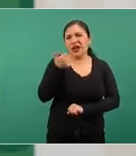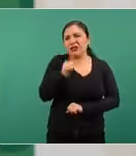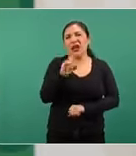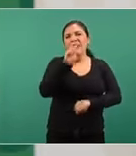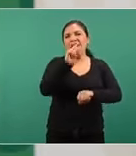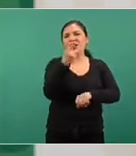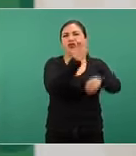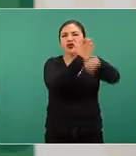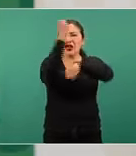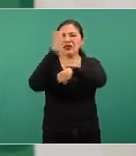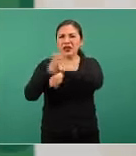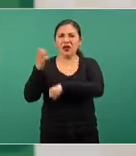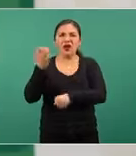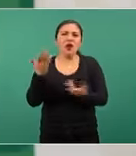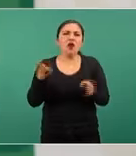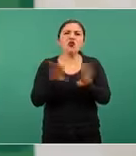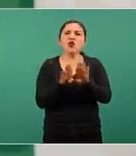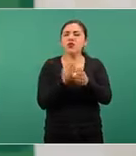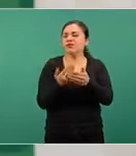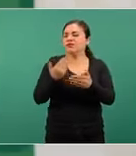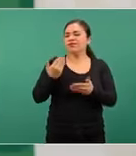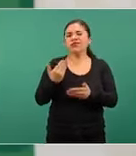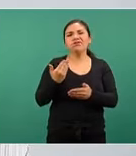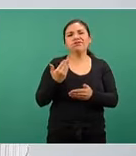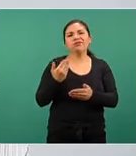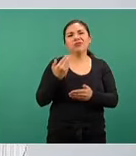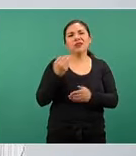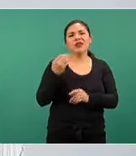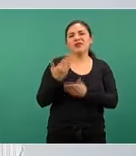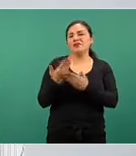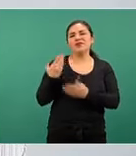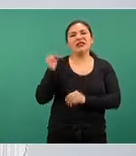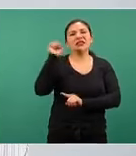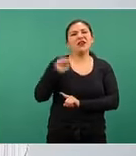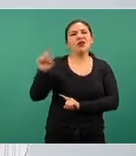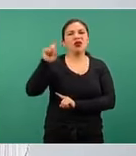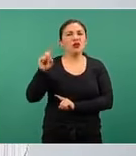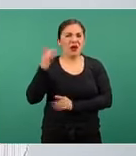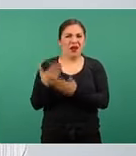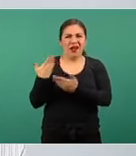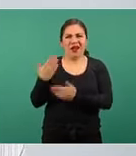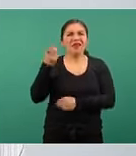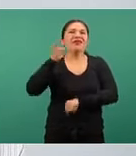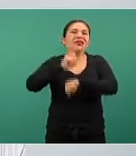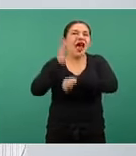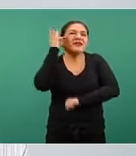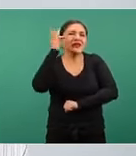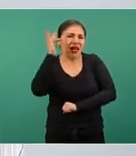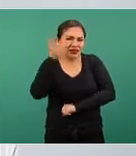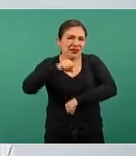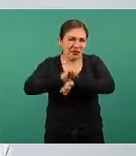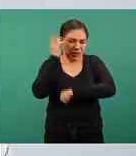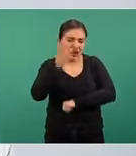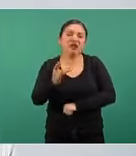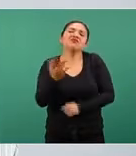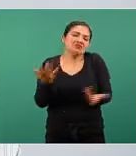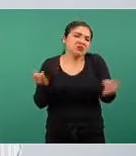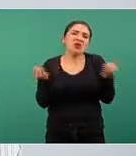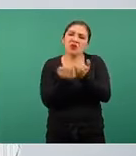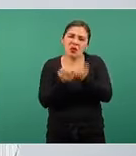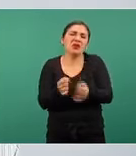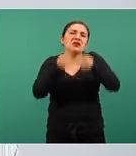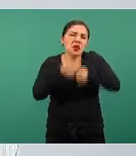entidades federativas para efectos de los pasados o el pasado fin de semana santo, pues podemos esperar un incremento también